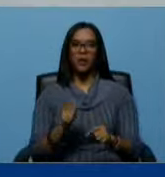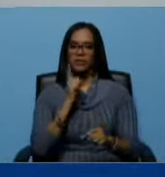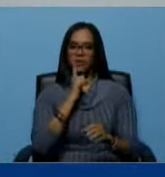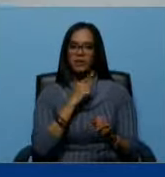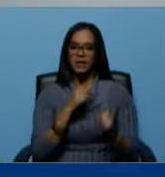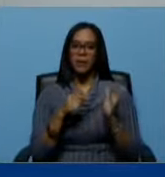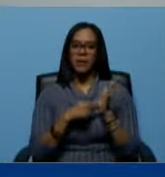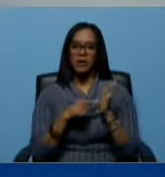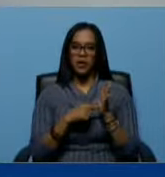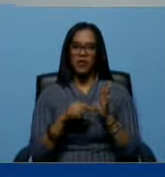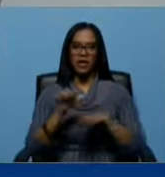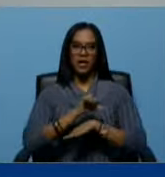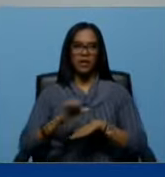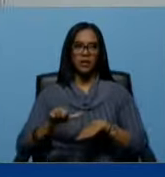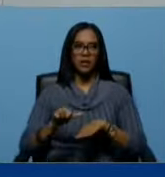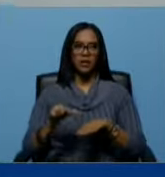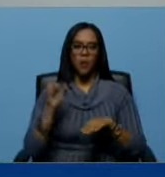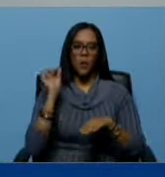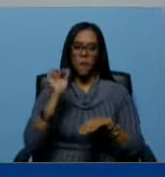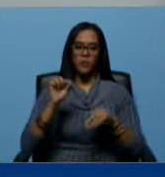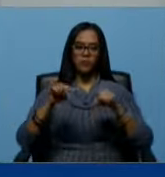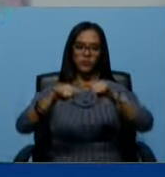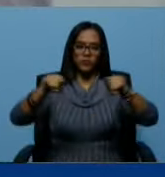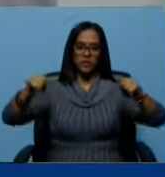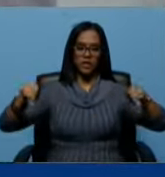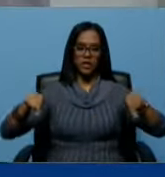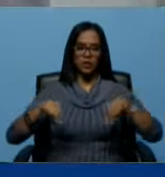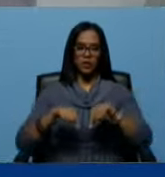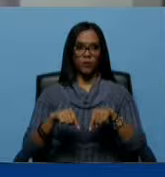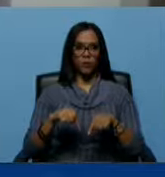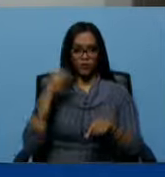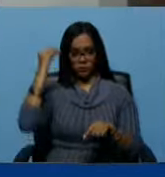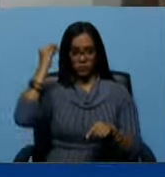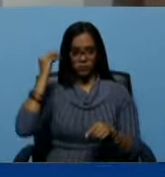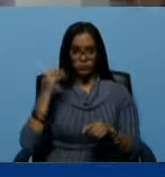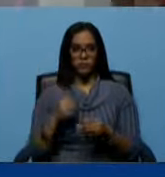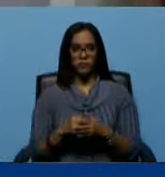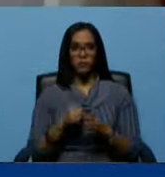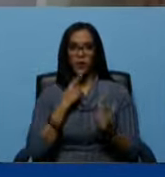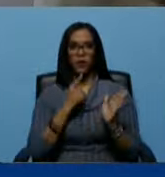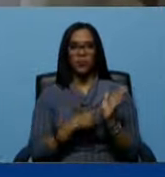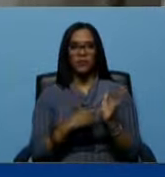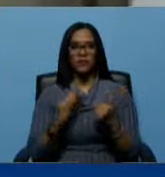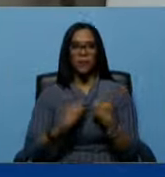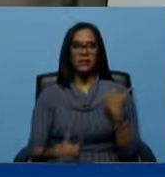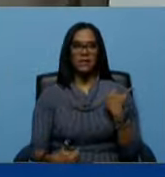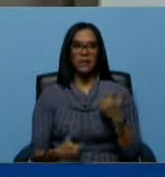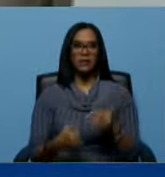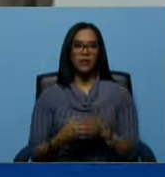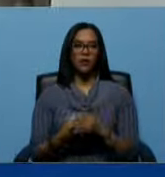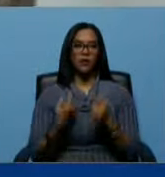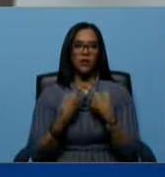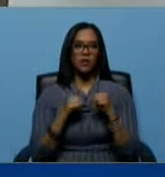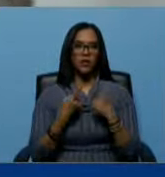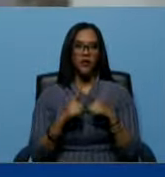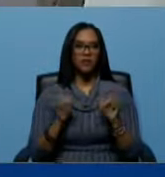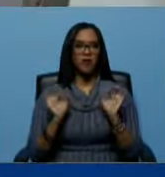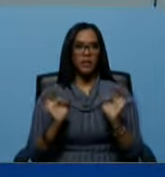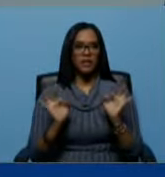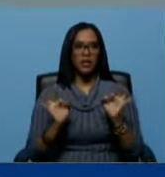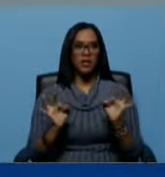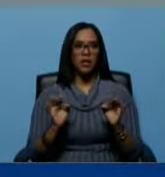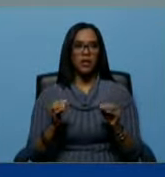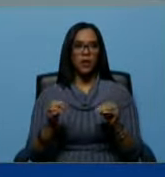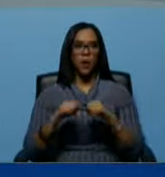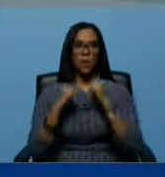quirúrgica que hay aquí, punto y círculo, en la zona. ¿Te parece? Un placer, con los diversos especialistas, porque como el quirófano